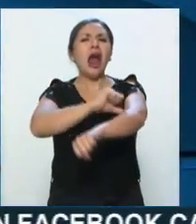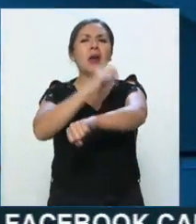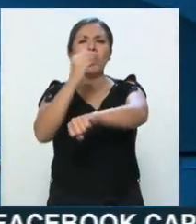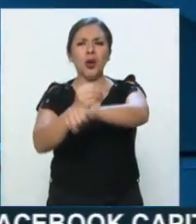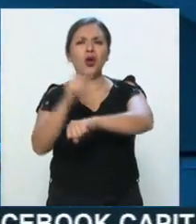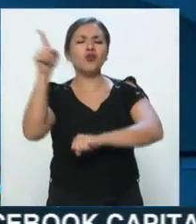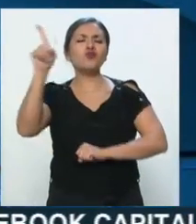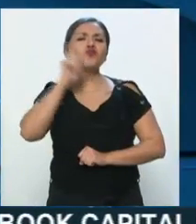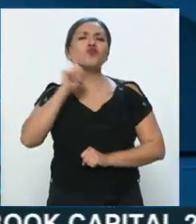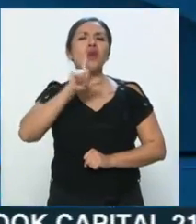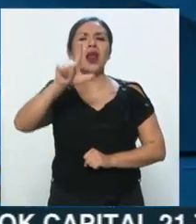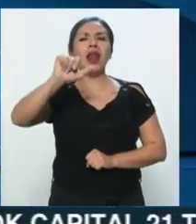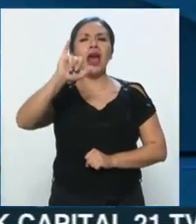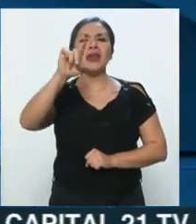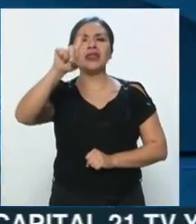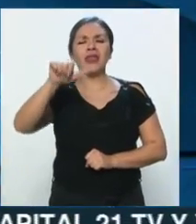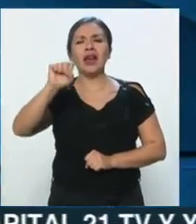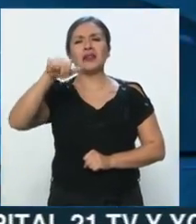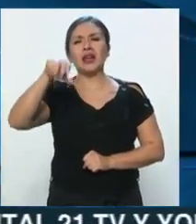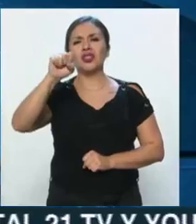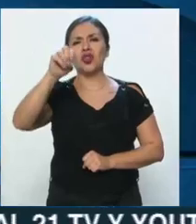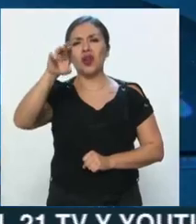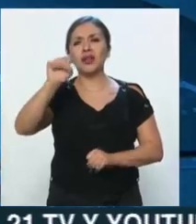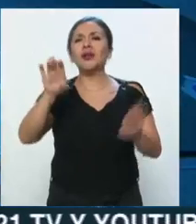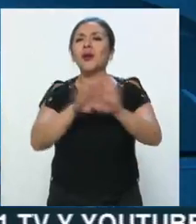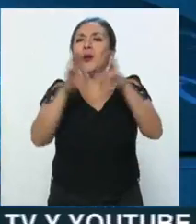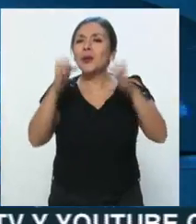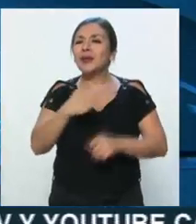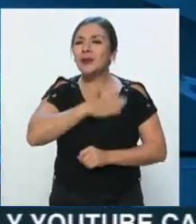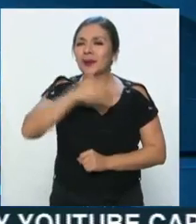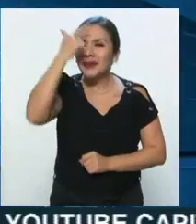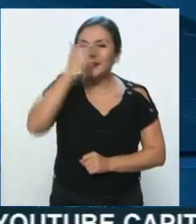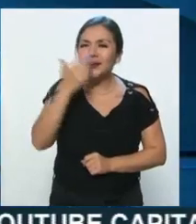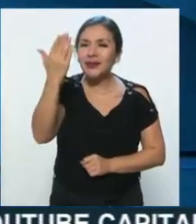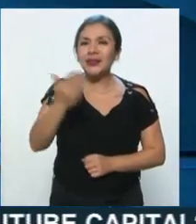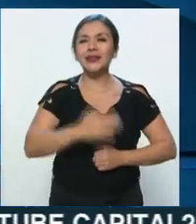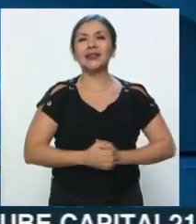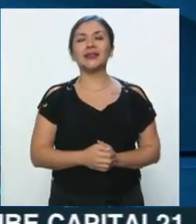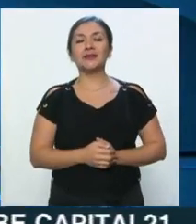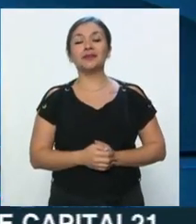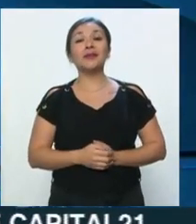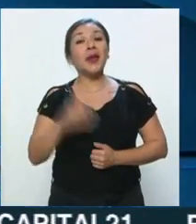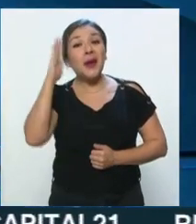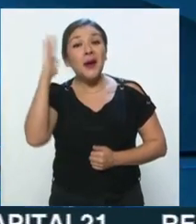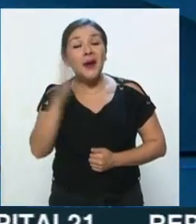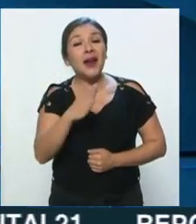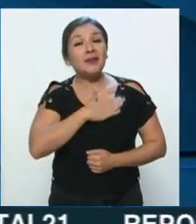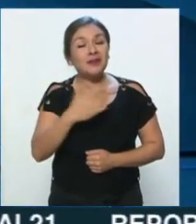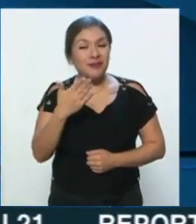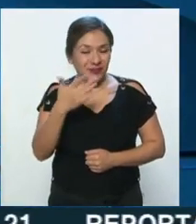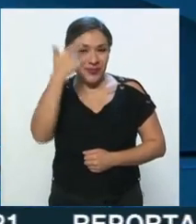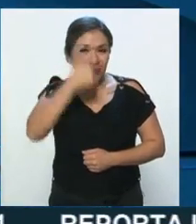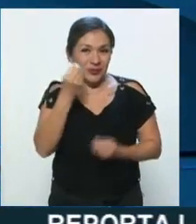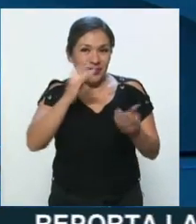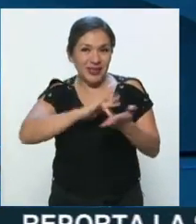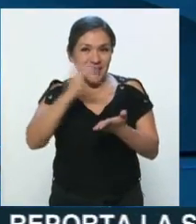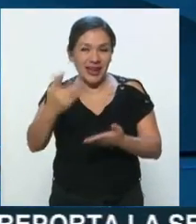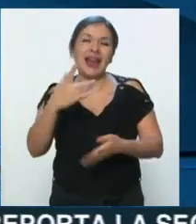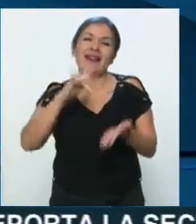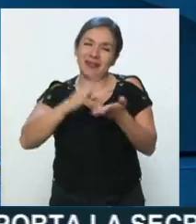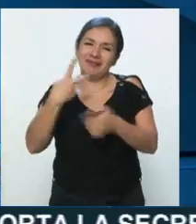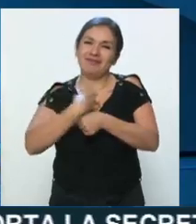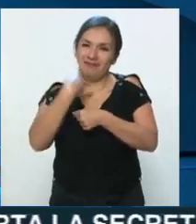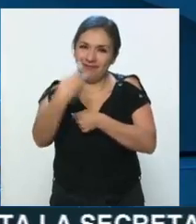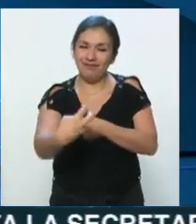alcaldesa Laida San Suárez. Alcaldesa, ¿cómo está? Muy buenas noches. Feli, muchas gracias aquí nuevamente por la